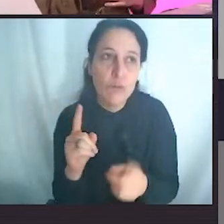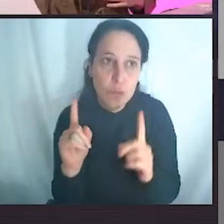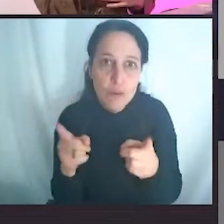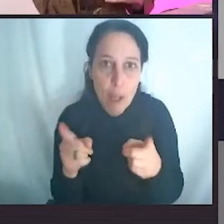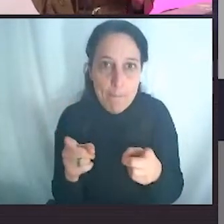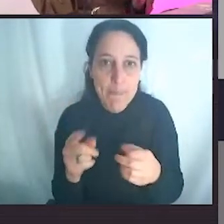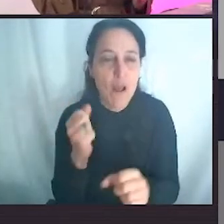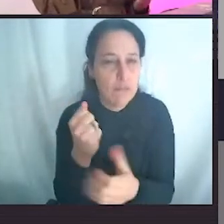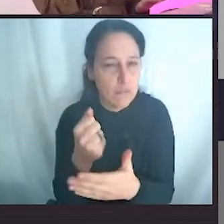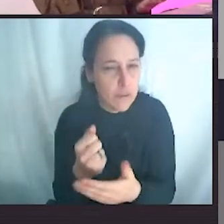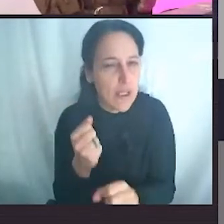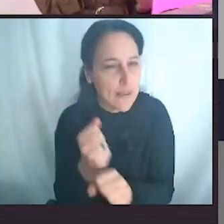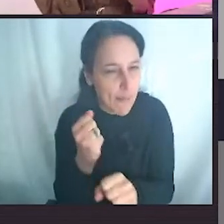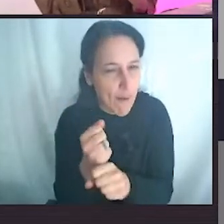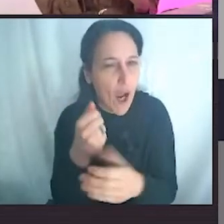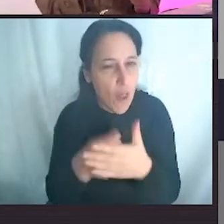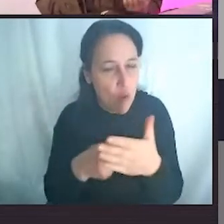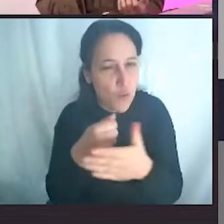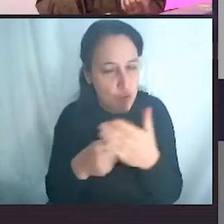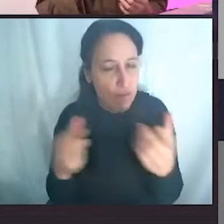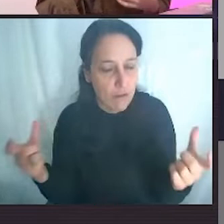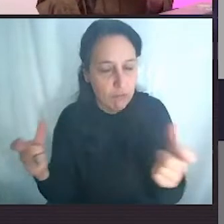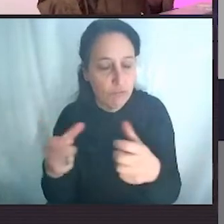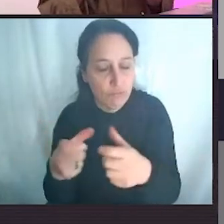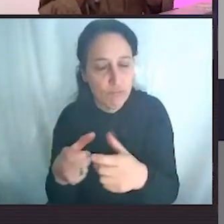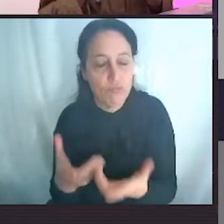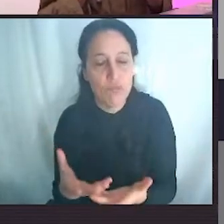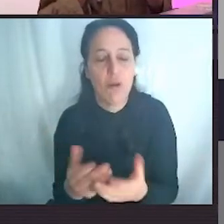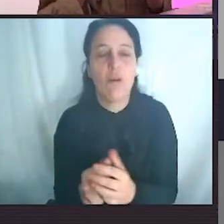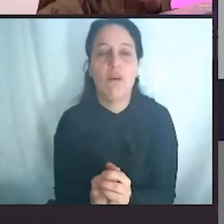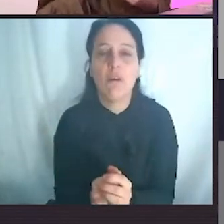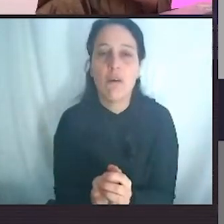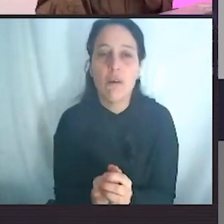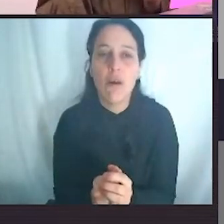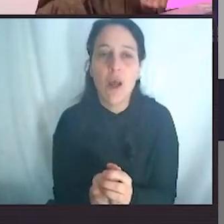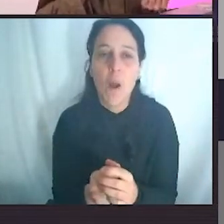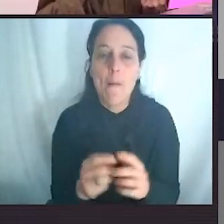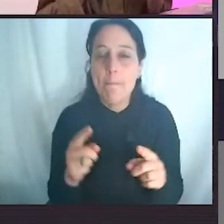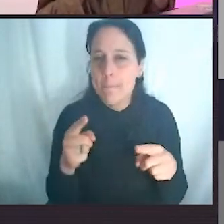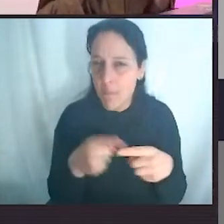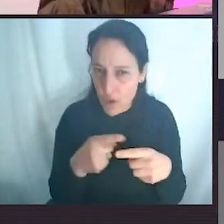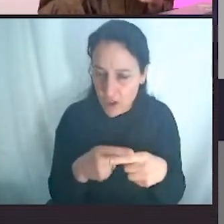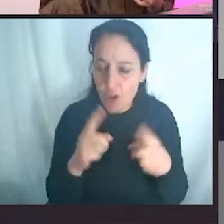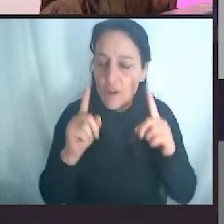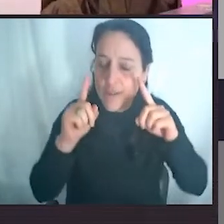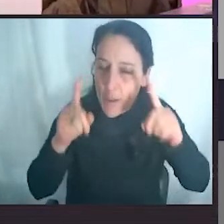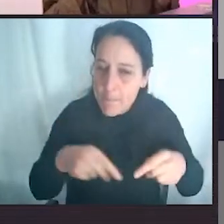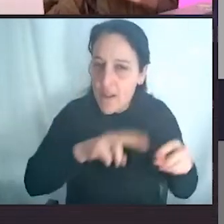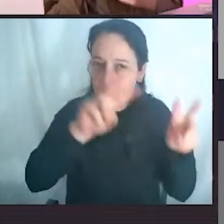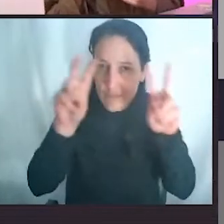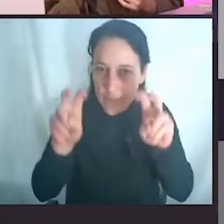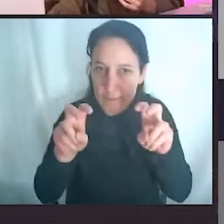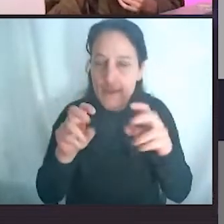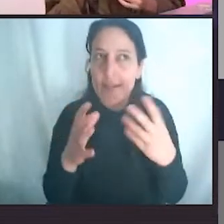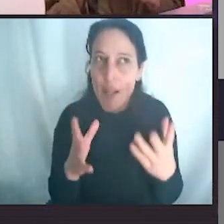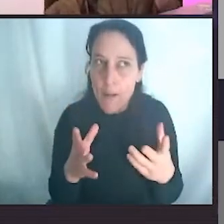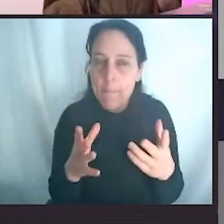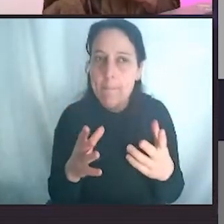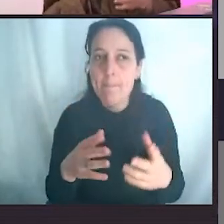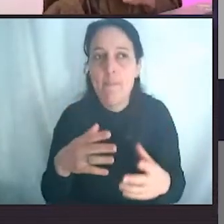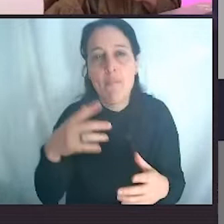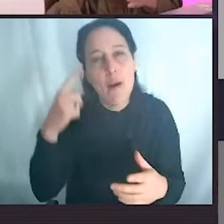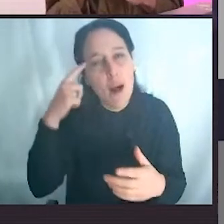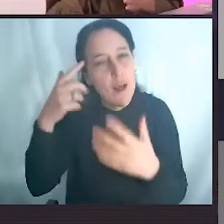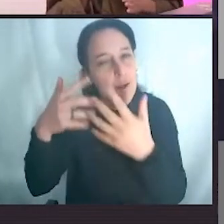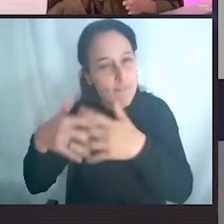público, desde la parte que nosotros acompañamos en políticas públicas, si ustedes lo están viendo, ya hay muchas regulaciones que empiezan a minimizar el uso de plásticos y a